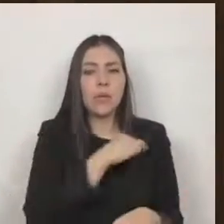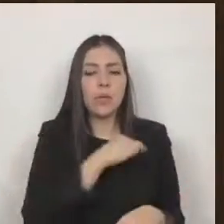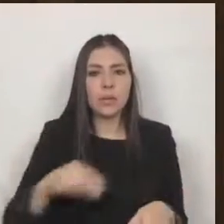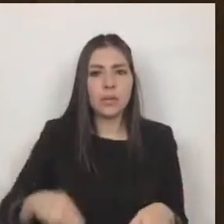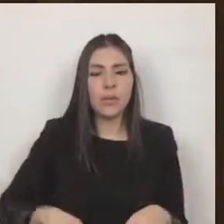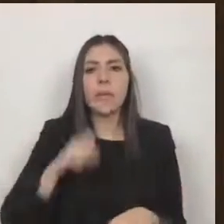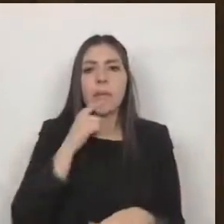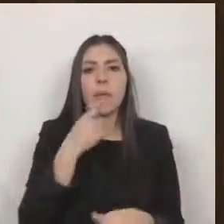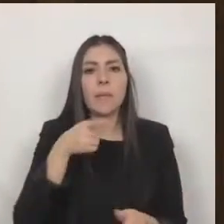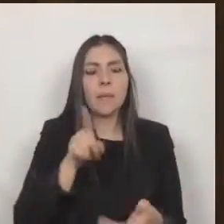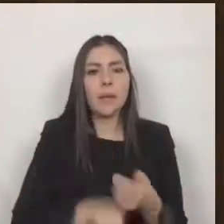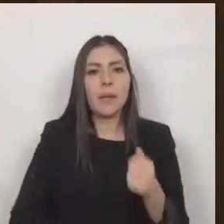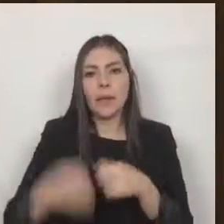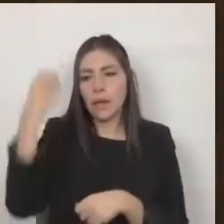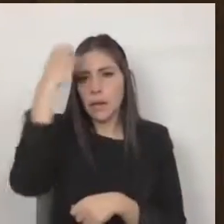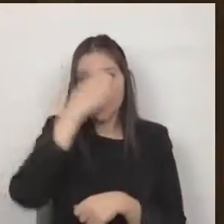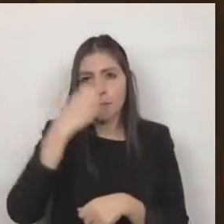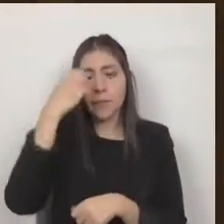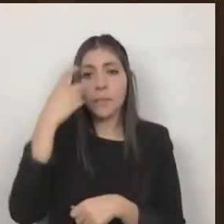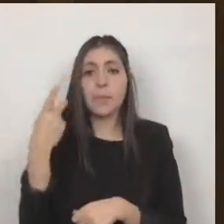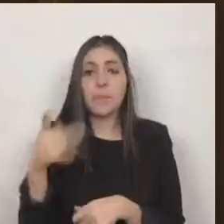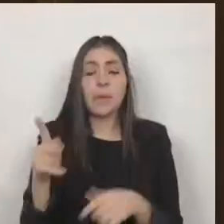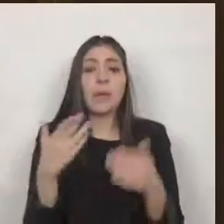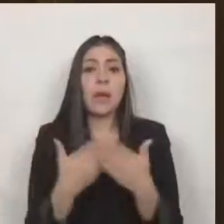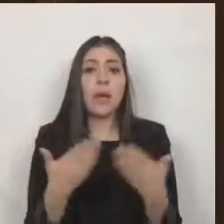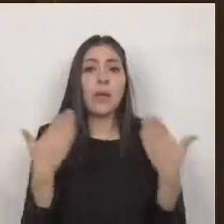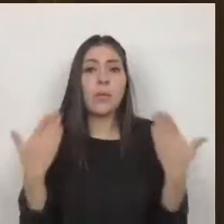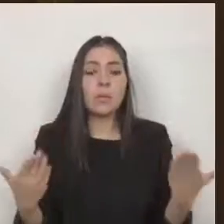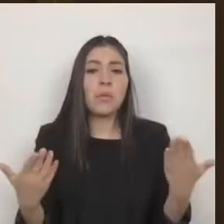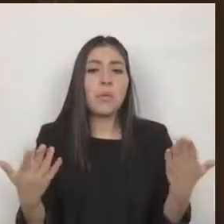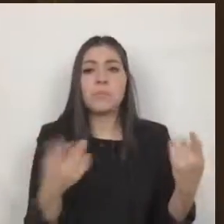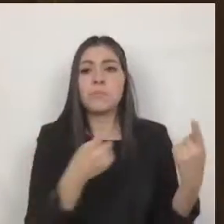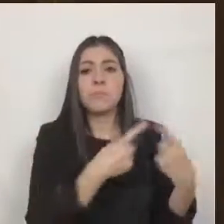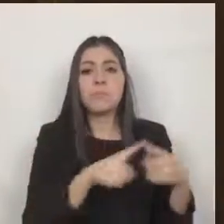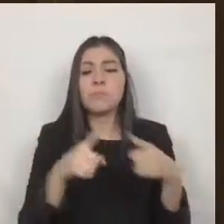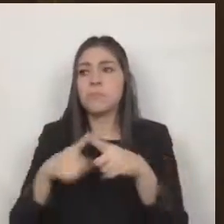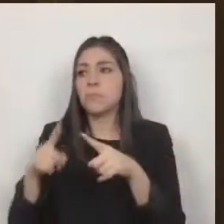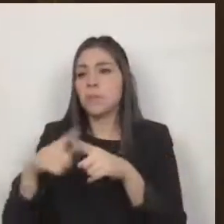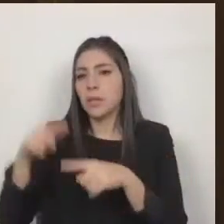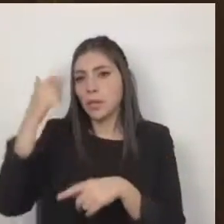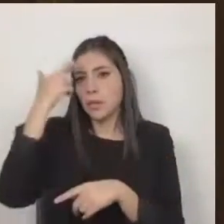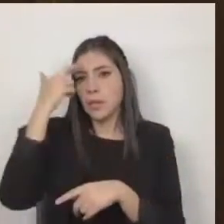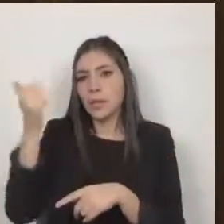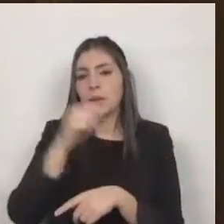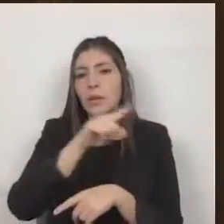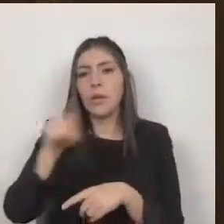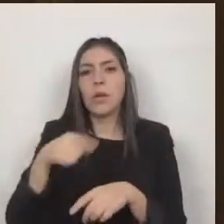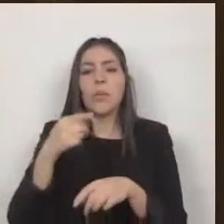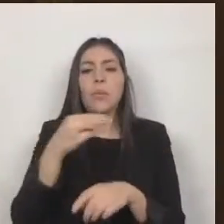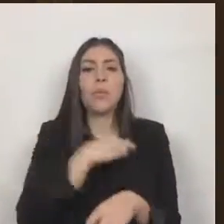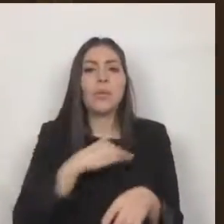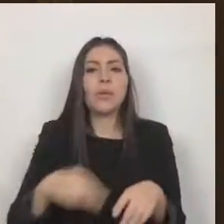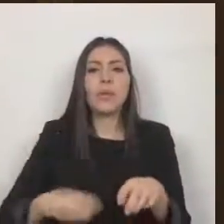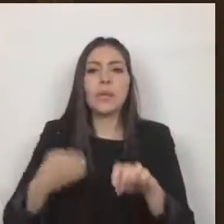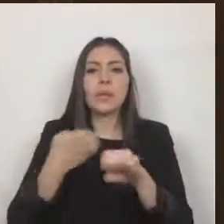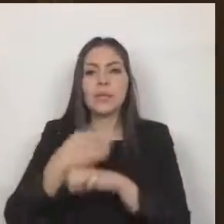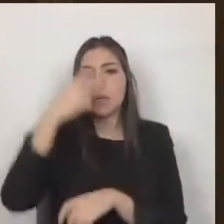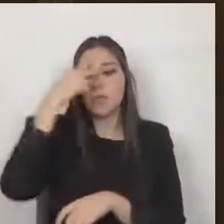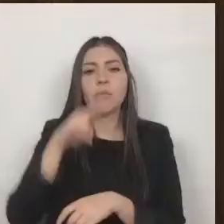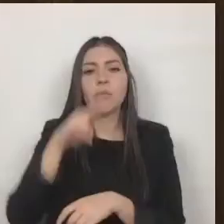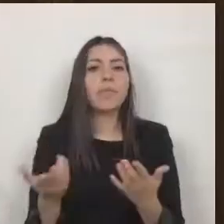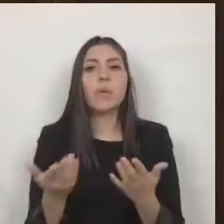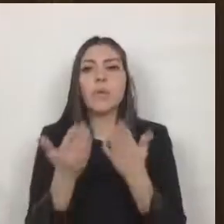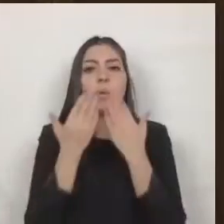sin embargo en la actualidad por diversas razones y en general los municipios del estado de méxico no cuentan con una